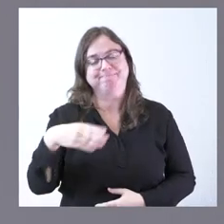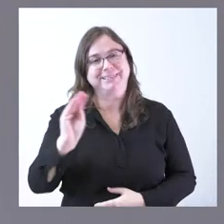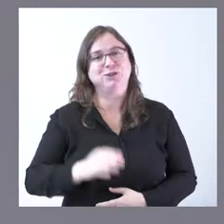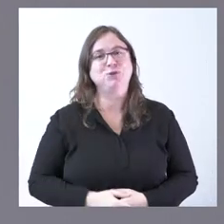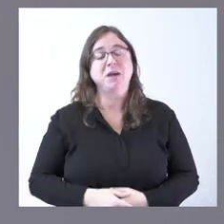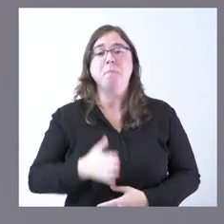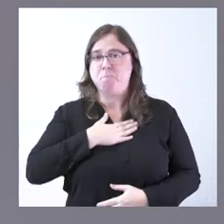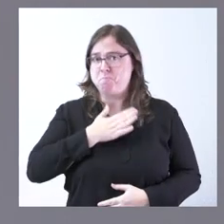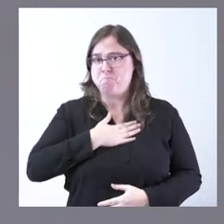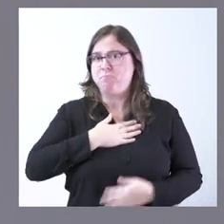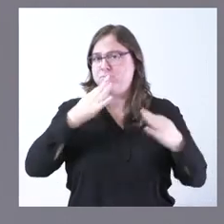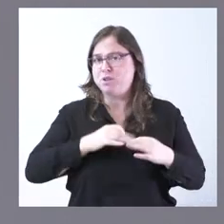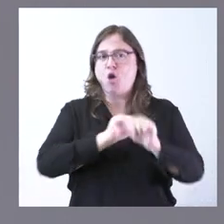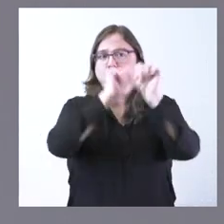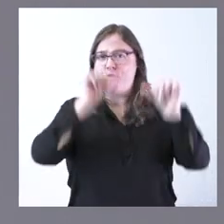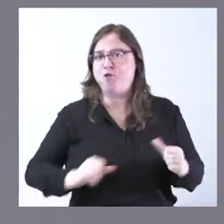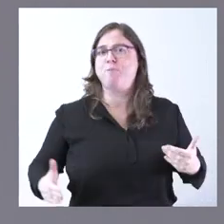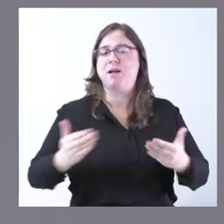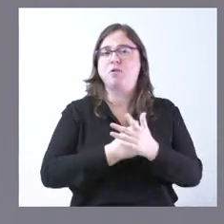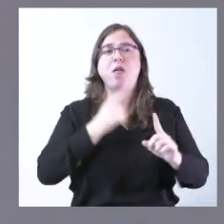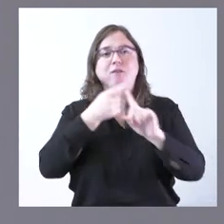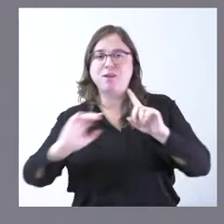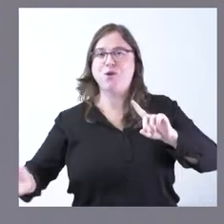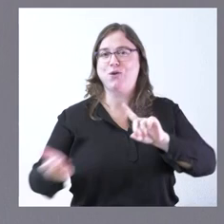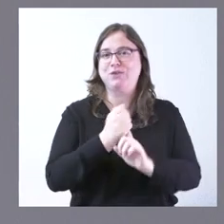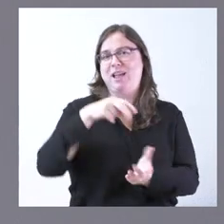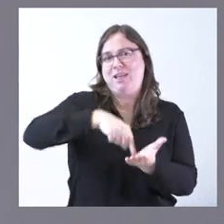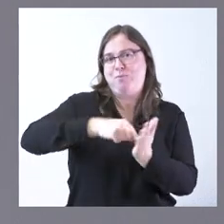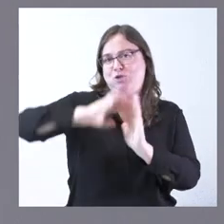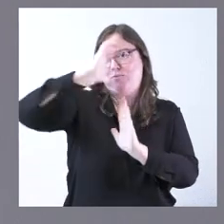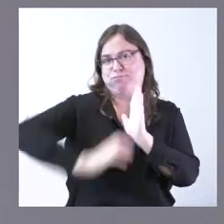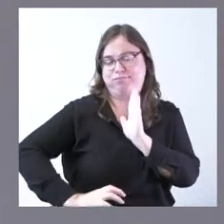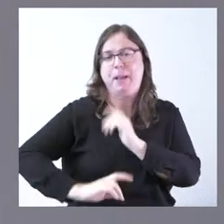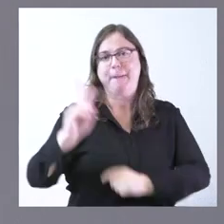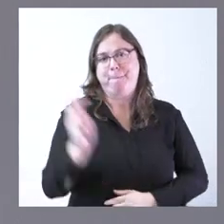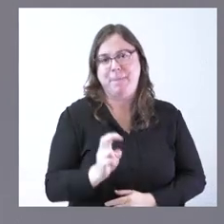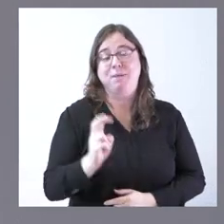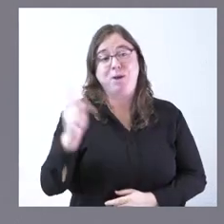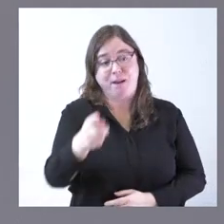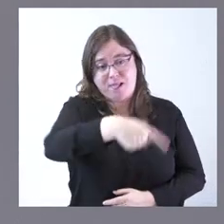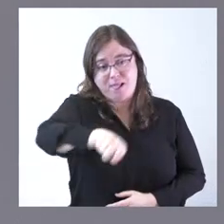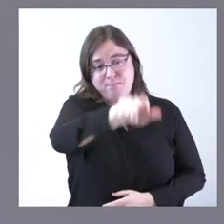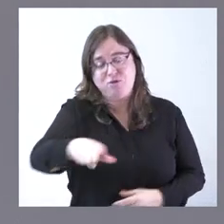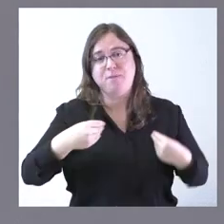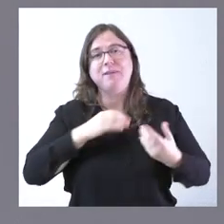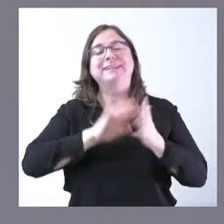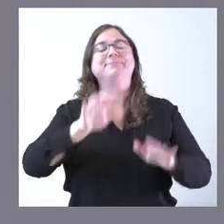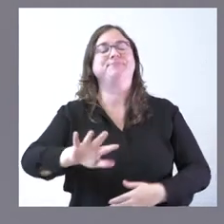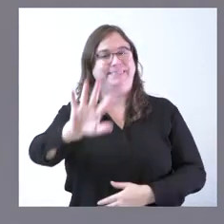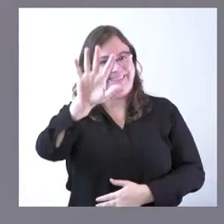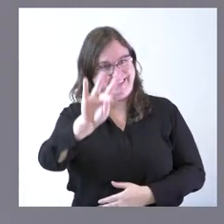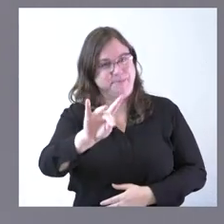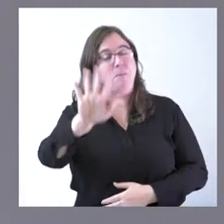final a nosotros todas las fórmulas que sirvan para bajar impuestos no son útiles porque son útiles a las personas de Castilla y León Sí, pero esta medida